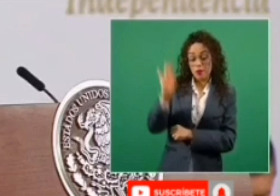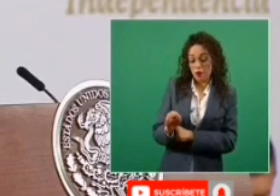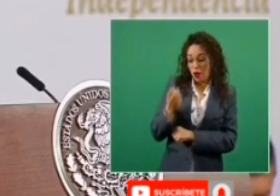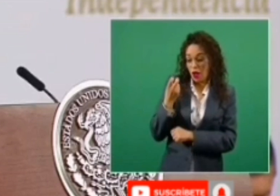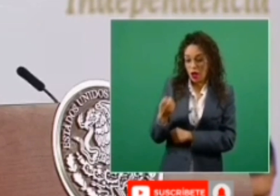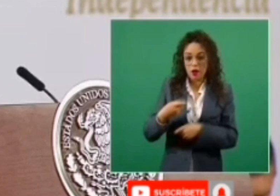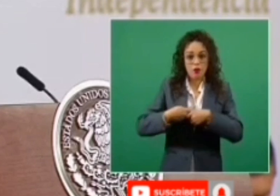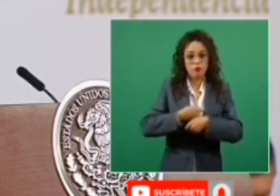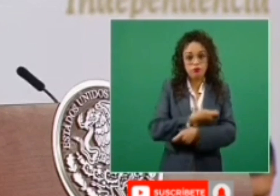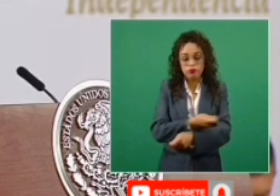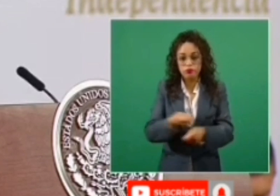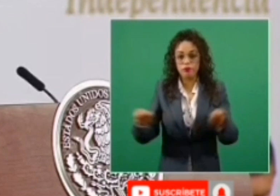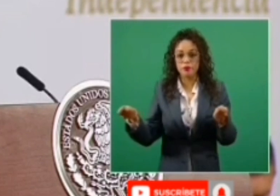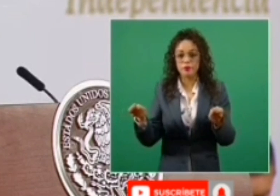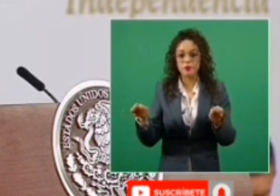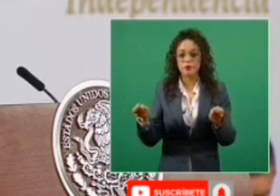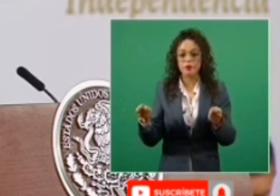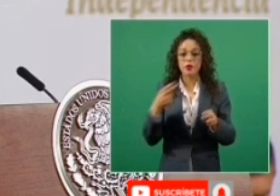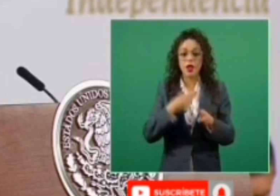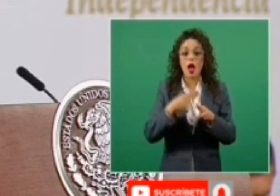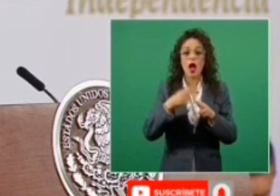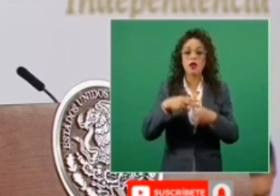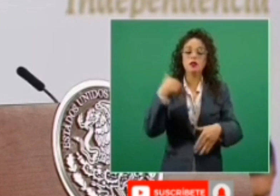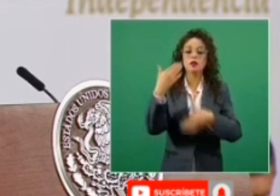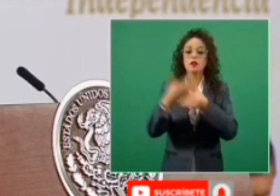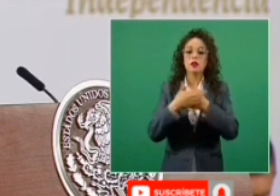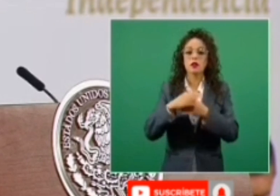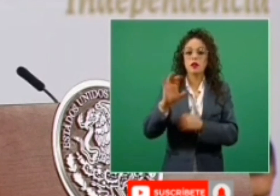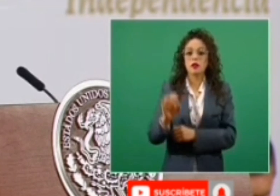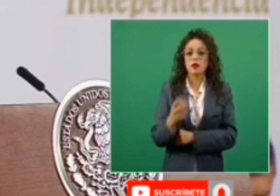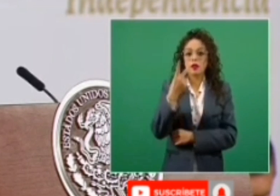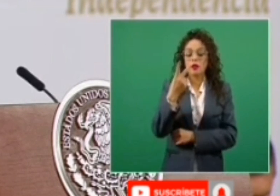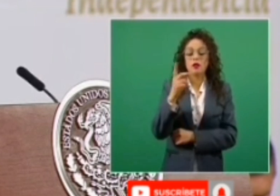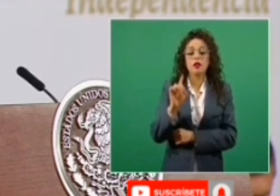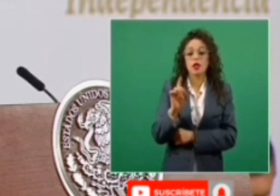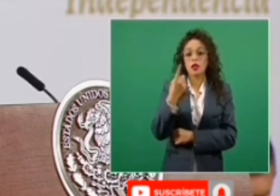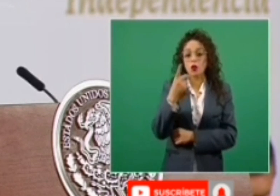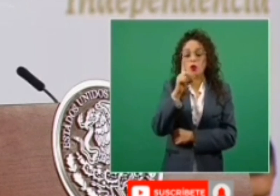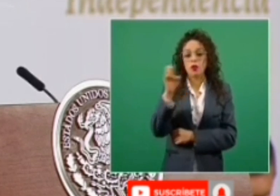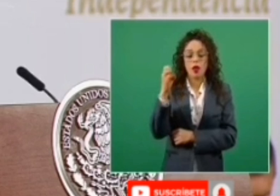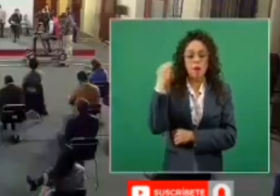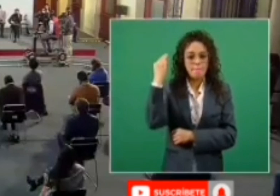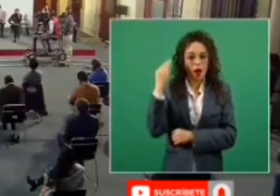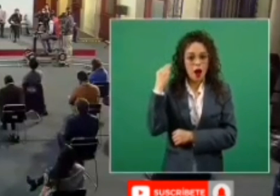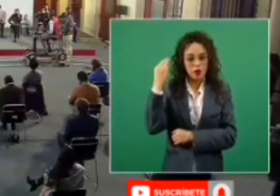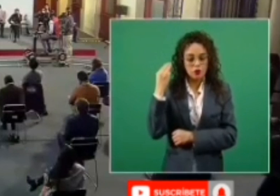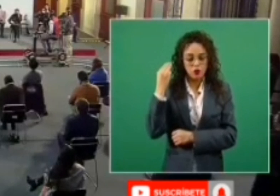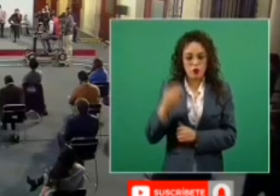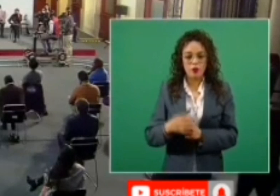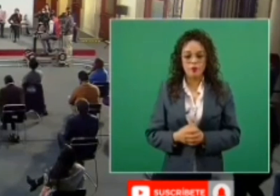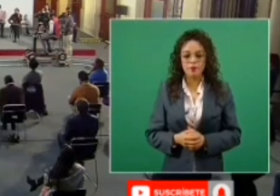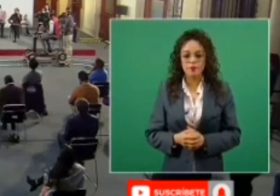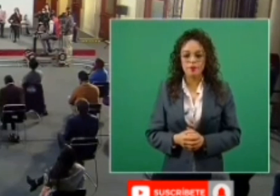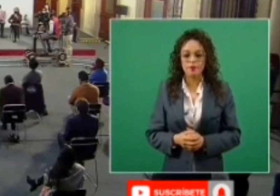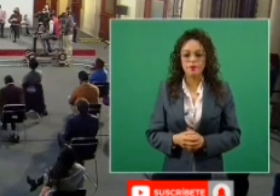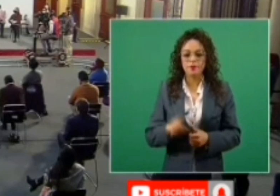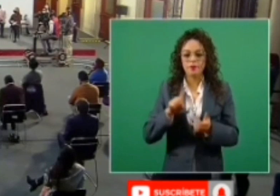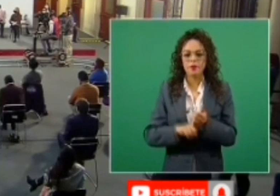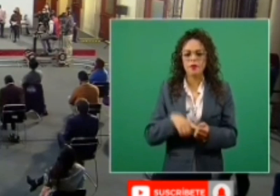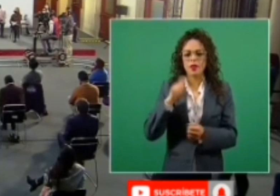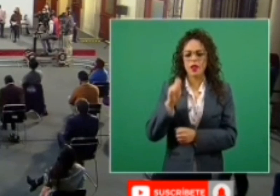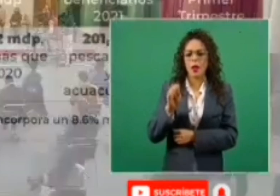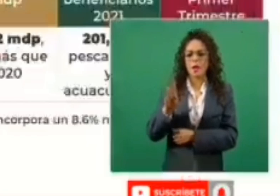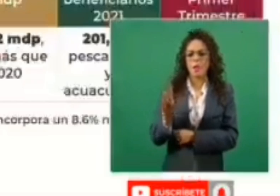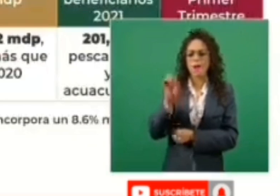dispersará, se entregará hasta el 31 de marzo de este primer trimestre. En el tema de bien pesca, también